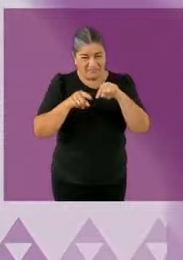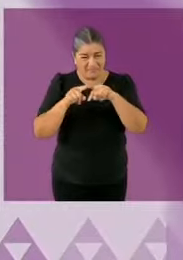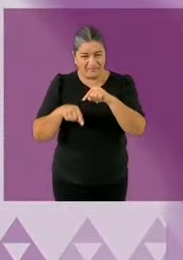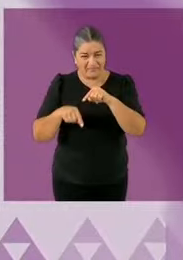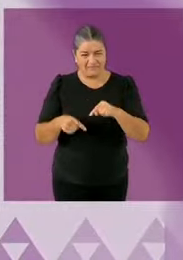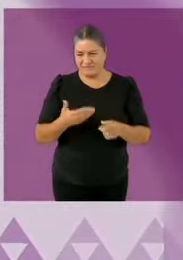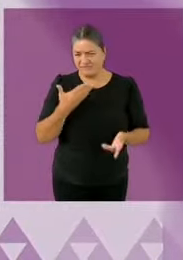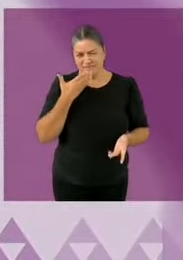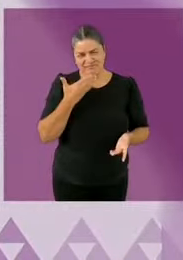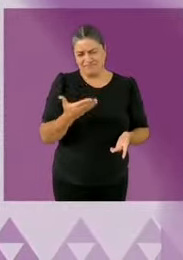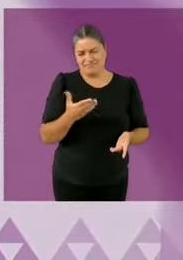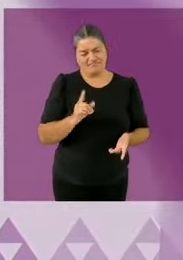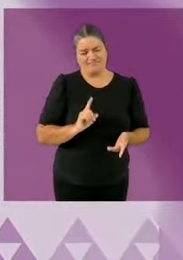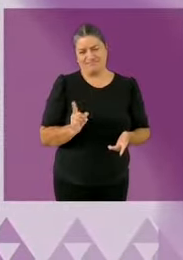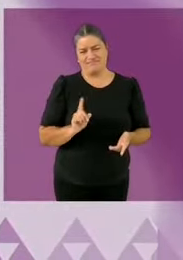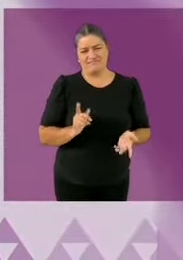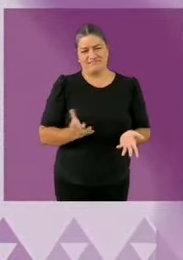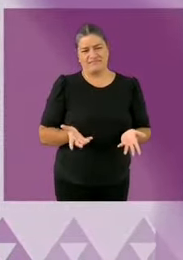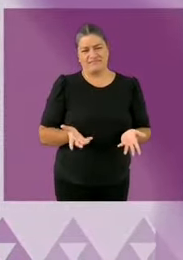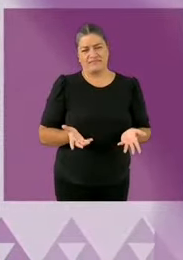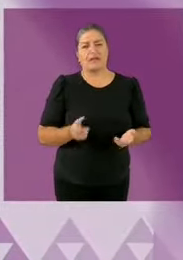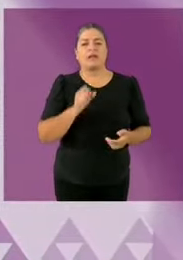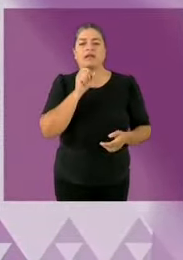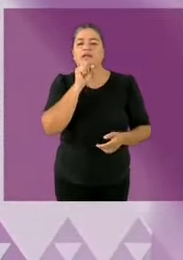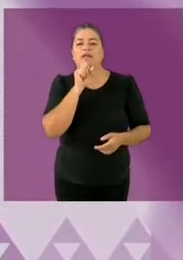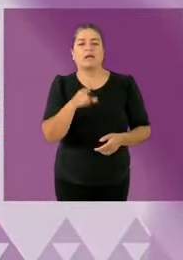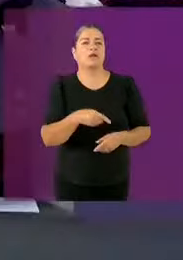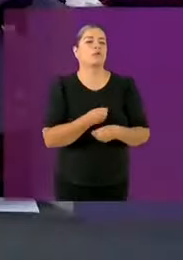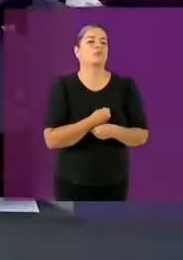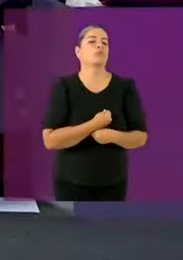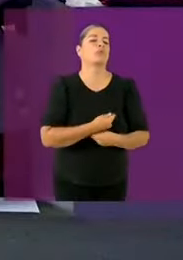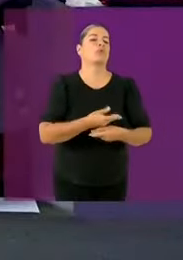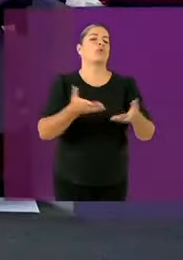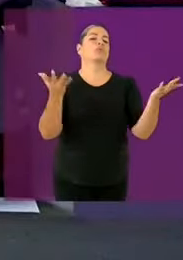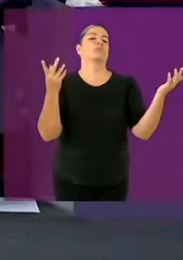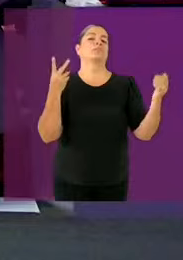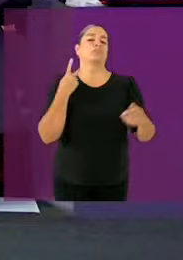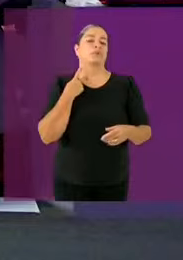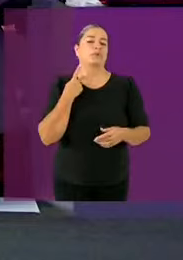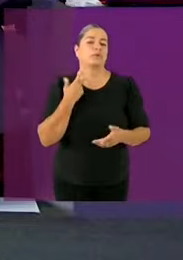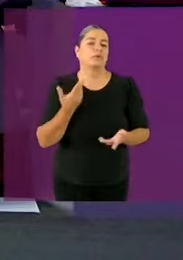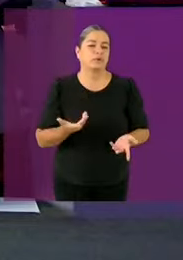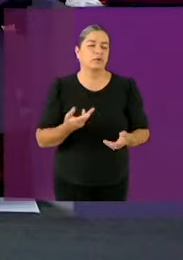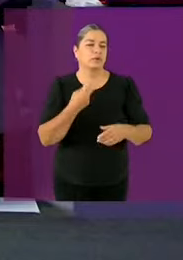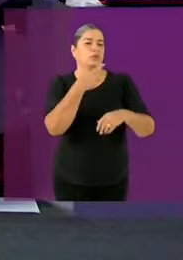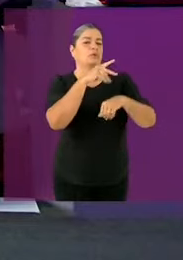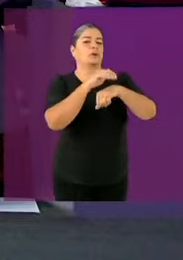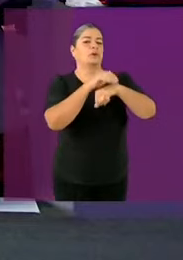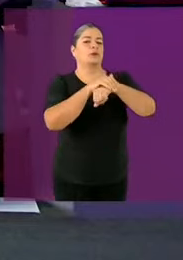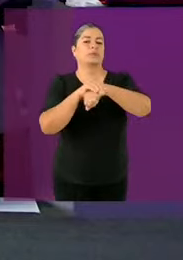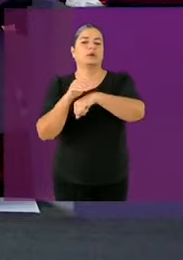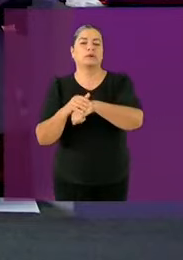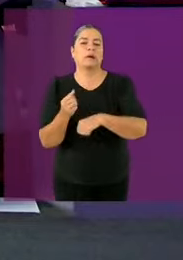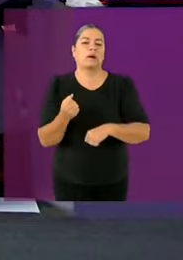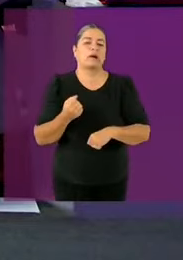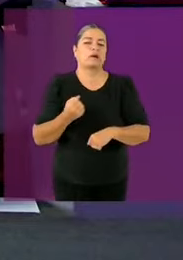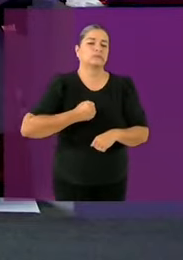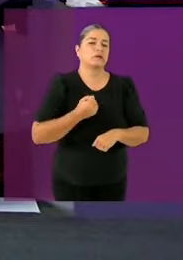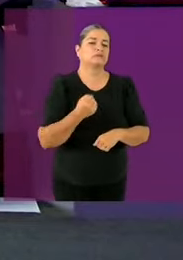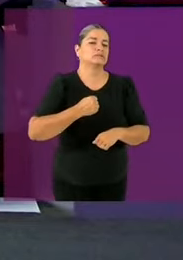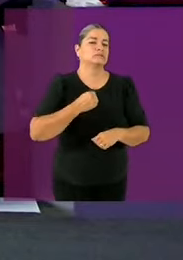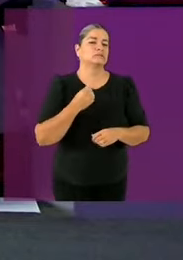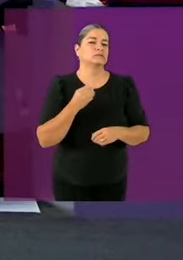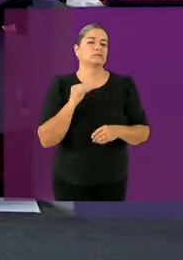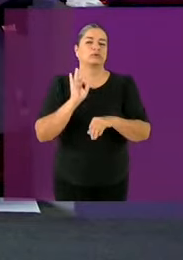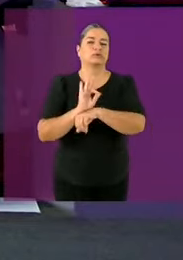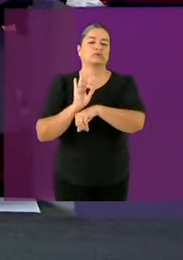repartir notarías, repartirse los órganos autónomos. Todos vimos y no tuvo que investigarlo nadie porque fue Marco Cortés el que publicó